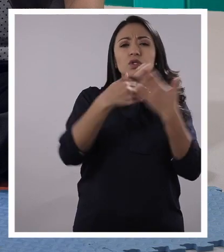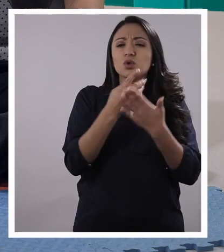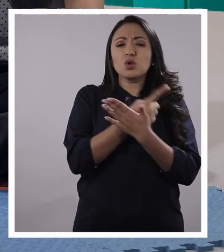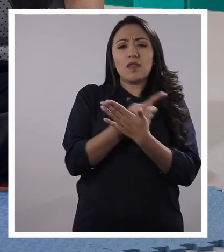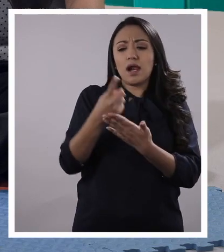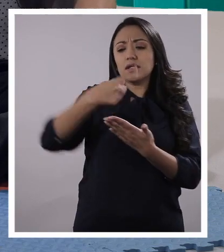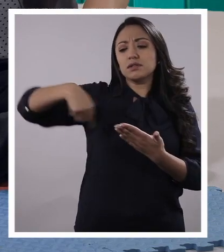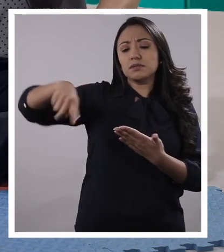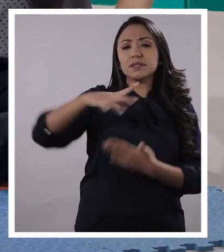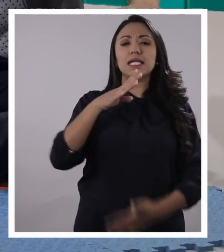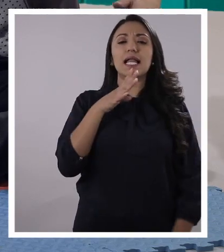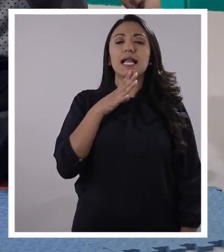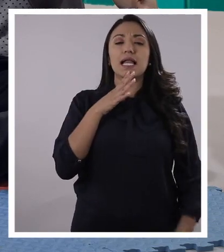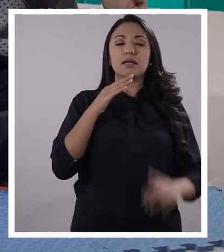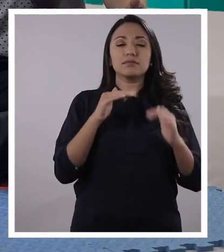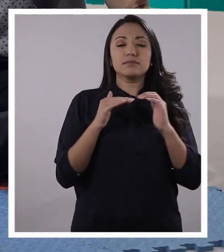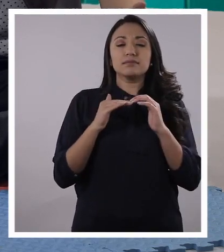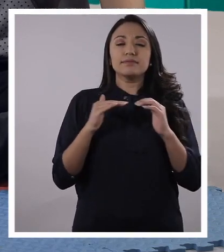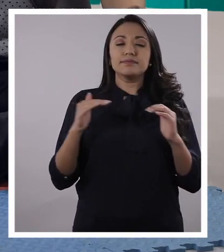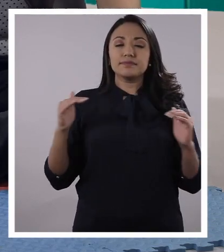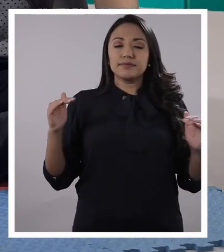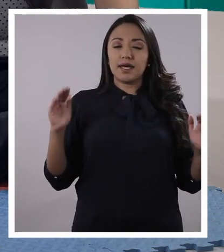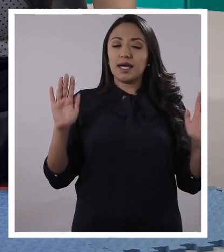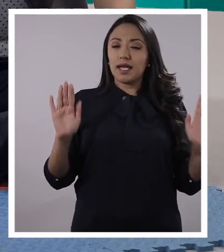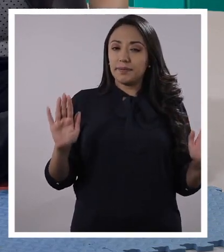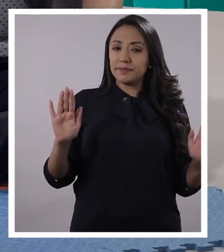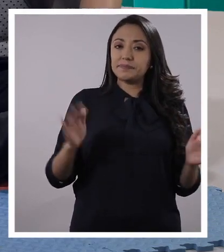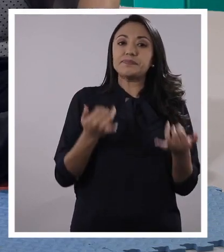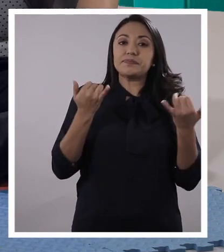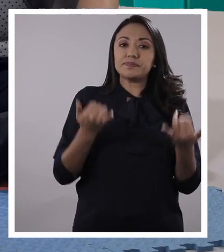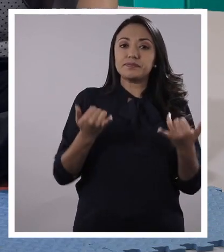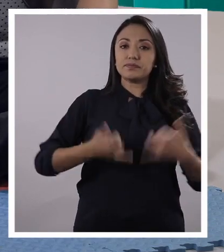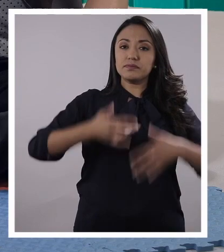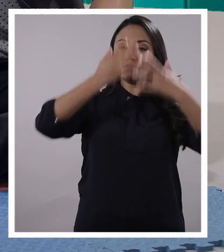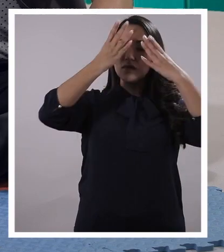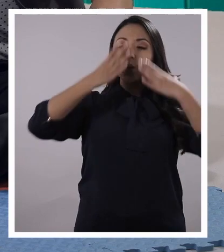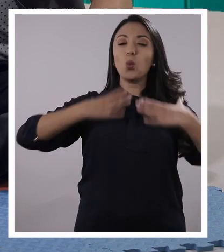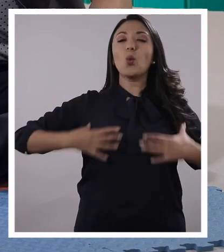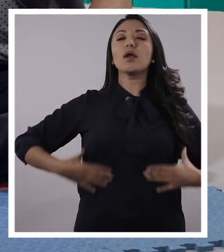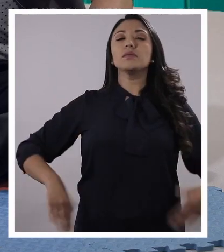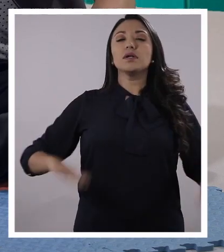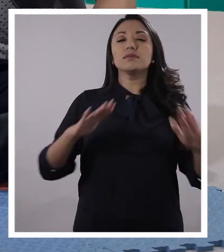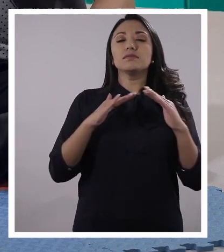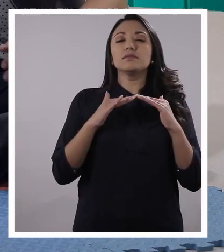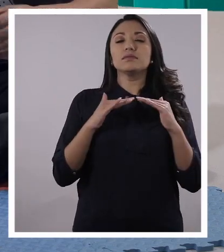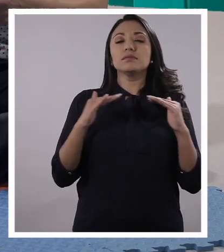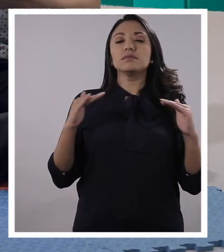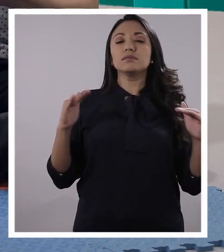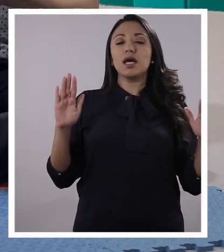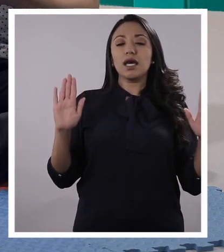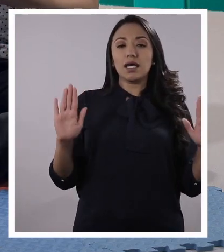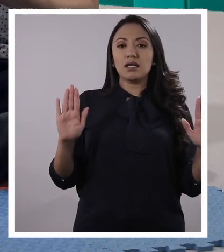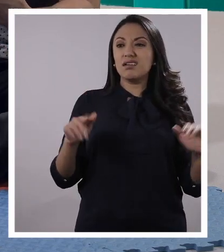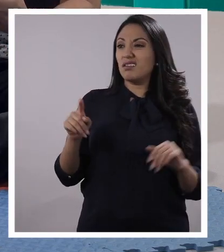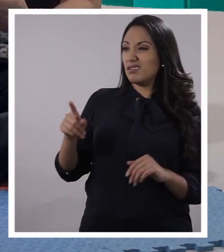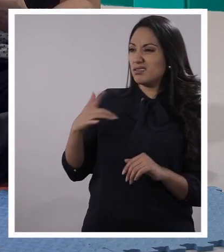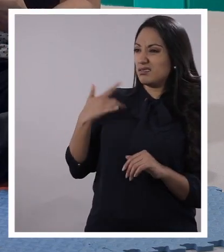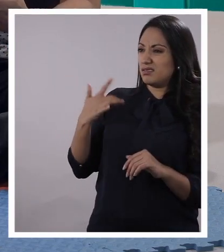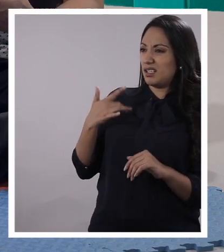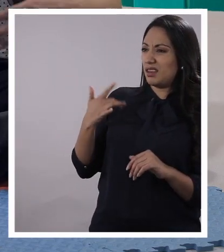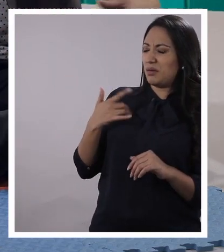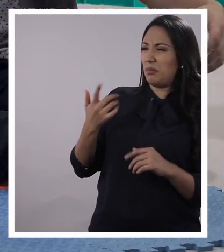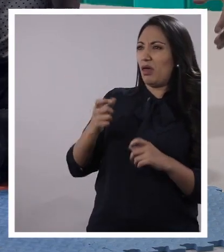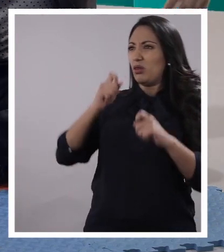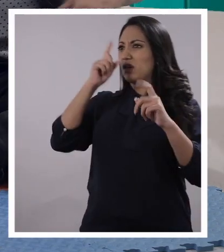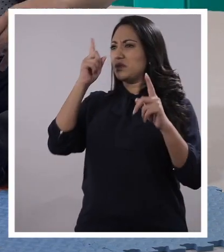del equilibrio, lo vamos a hacer ahora también poniéndonos en equilibrio con nuestro cuerpo. Vamos a despertar nuestros sentidos poniéndonos en